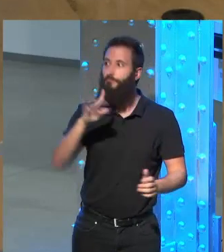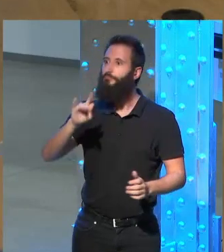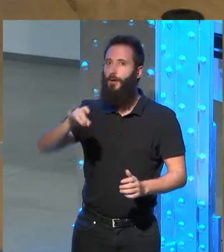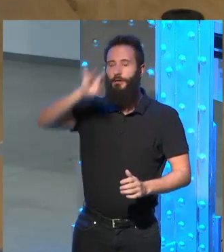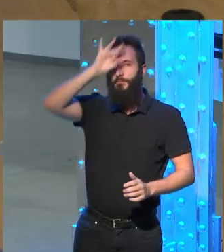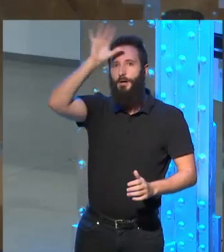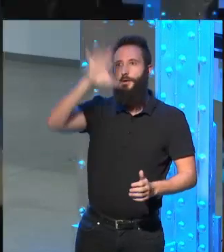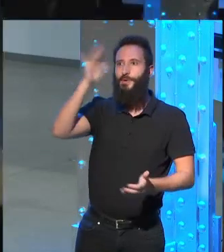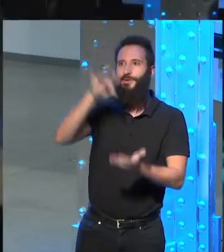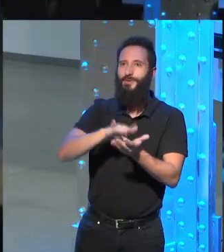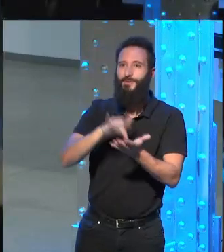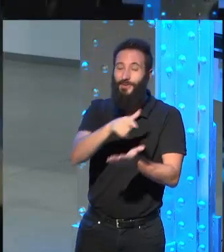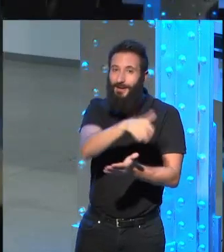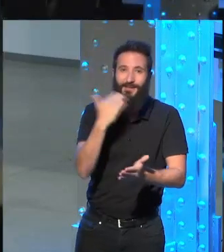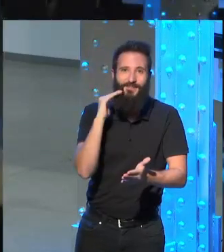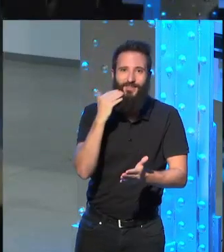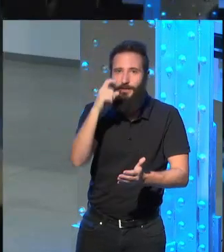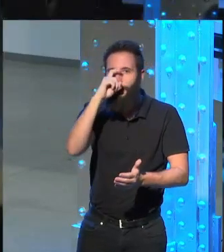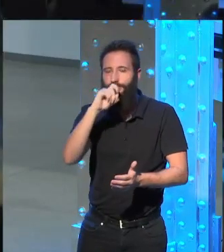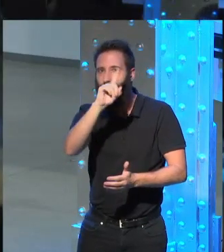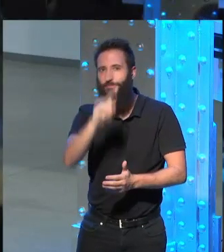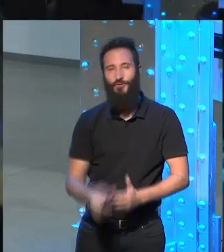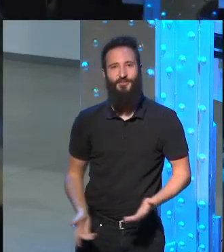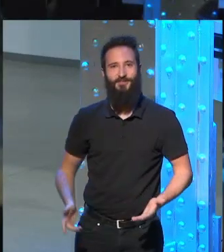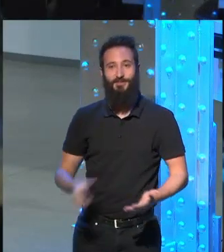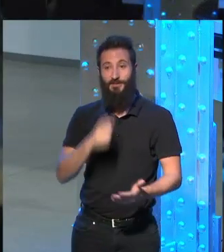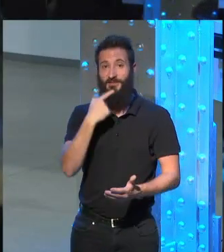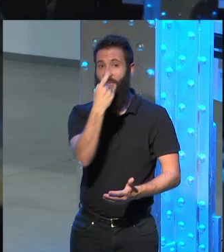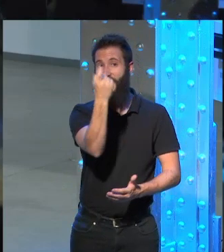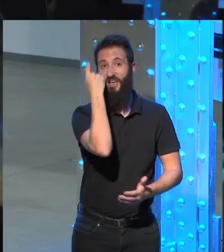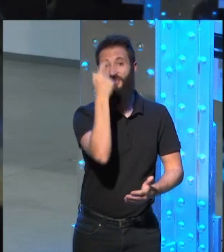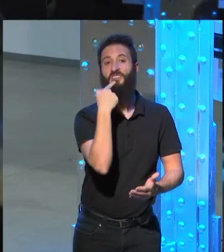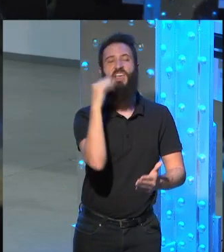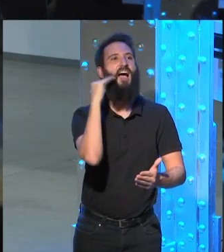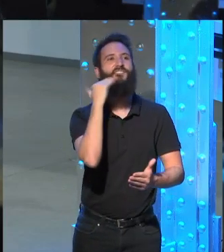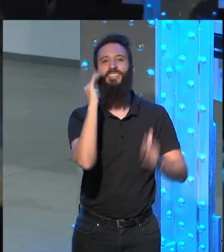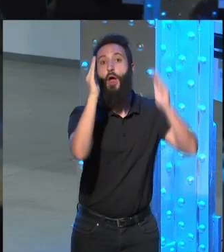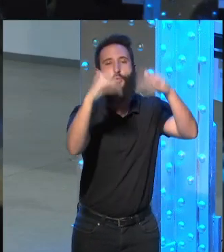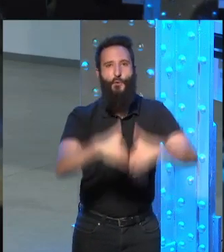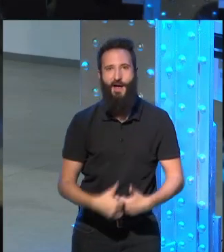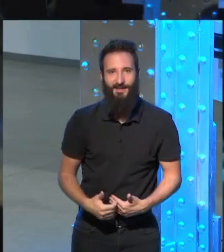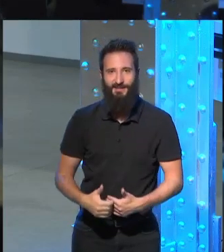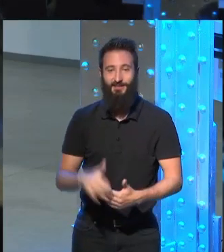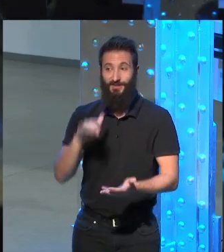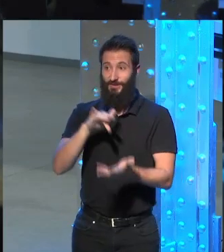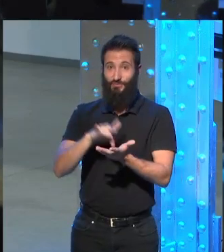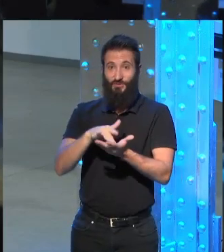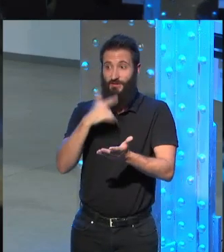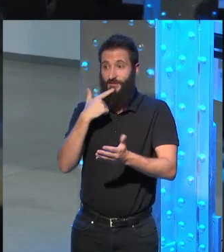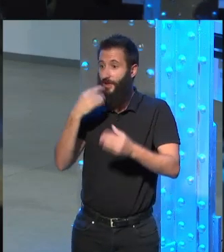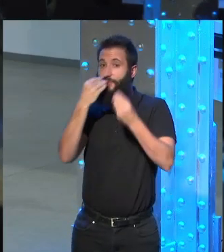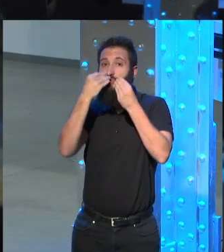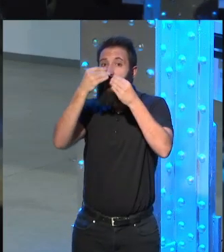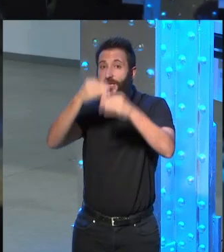yo no recordaba que eso fuera deliberado por ejemplo el estudiante dijo no hay fechas al final es la historia